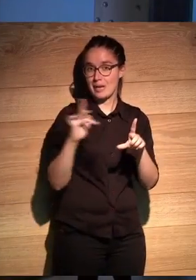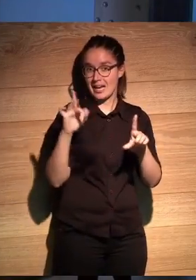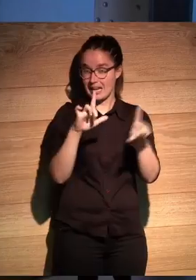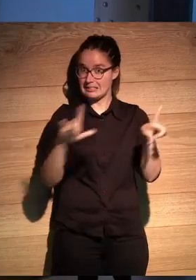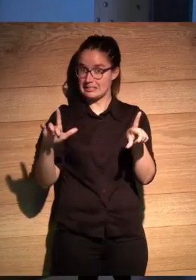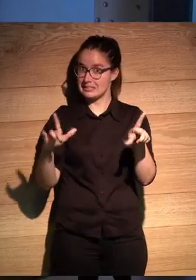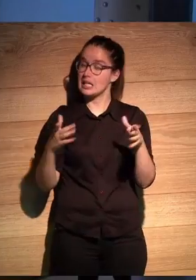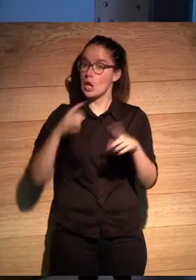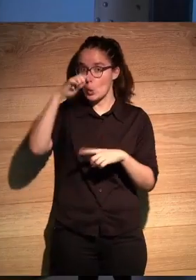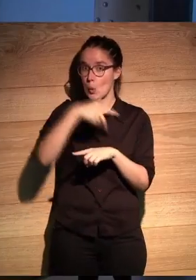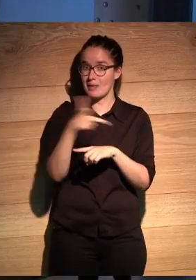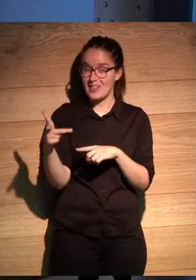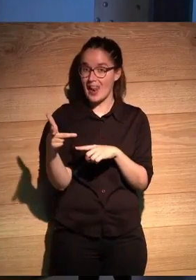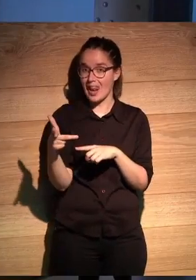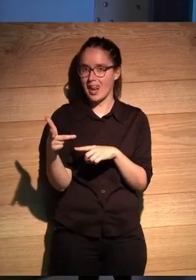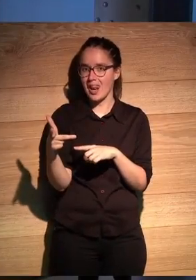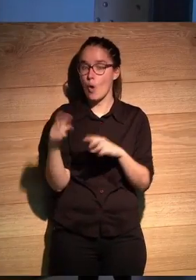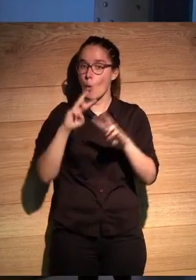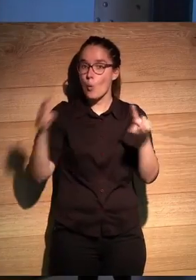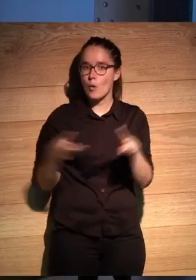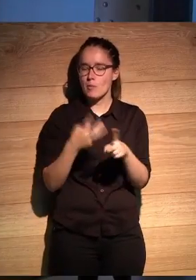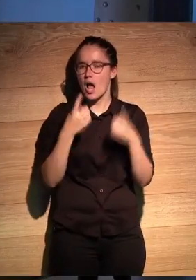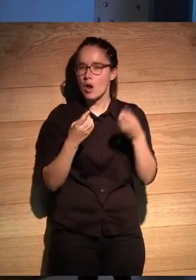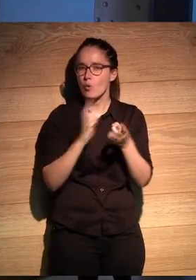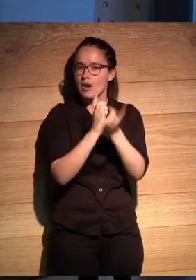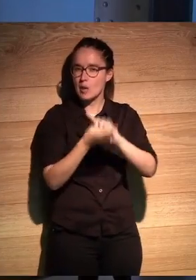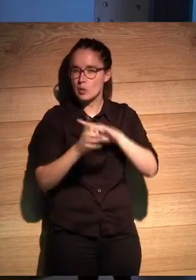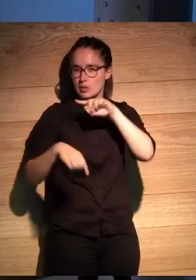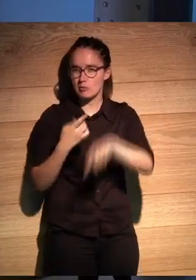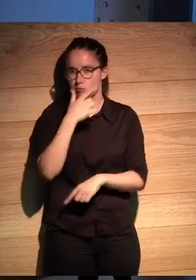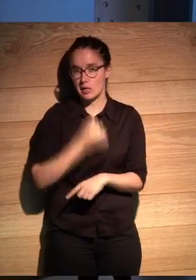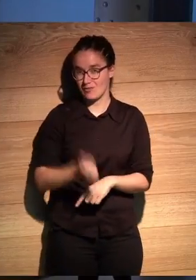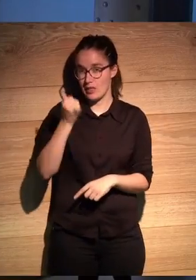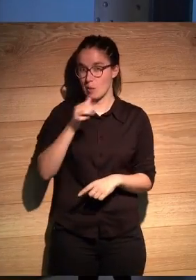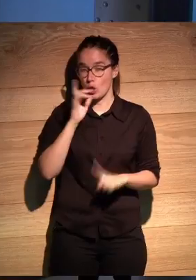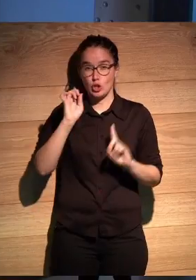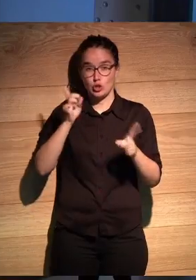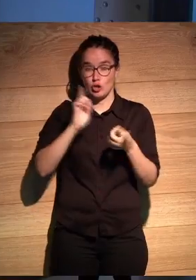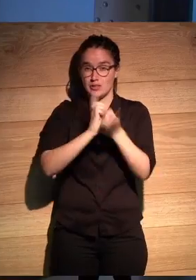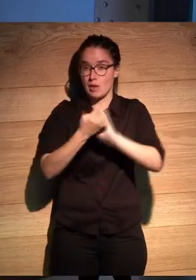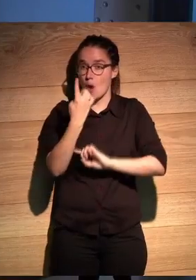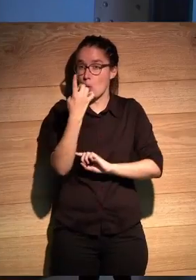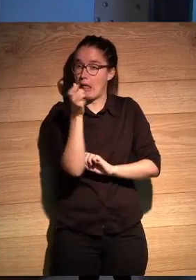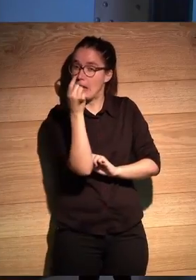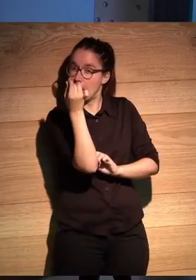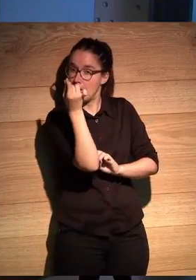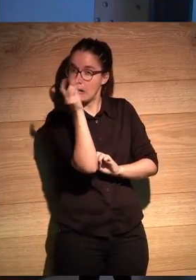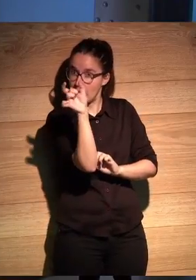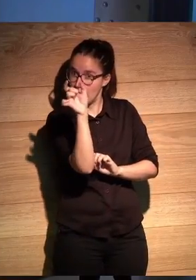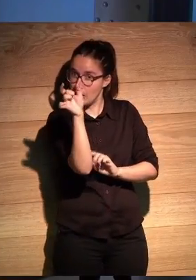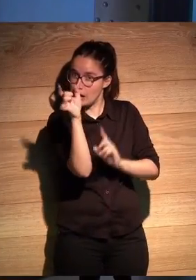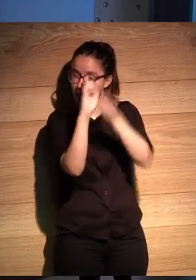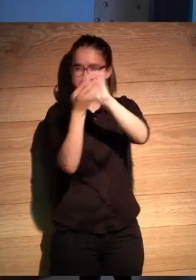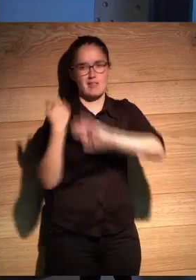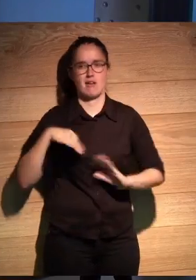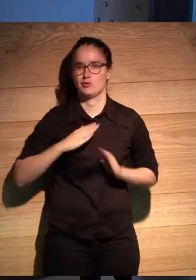páginas de este documental web, sino que además se había cualquier cambio y posteriormente era mucho más ágil porque solo tenían que cambiar una casilla, una celda de estas